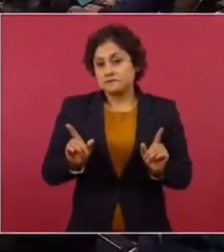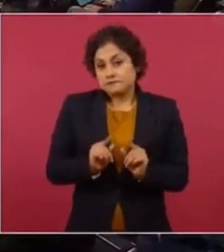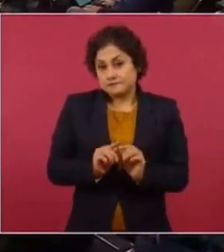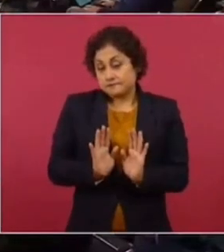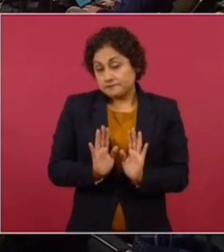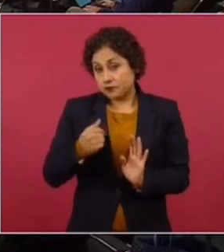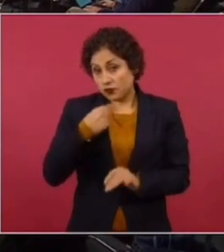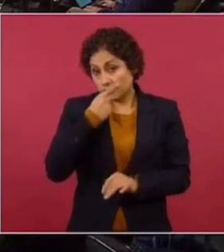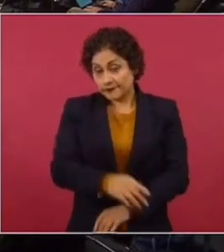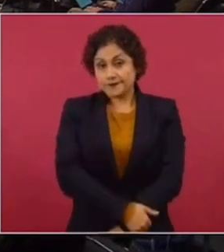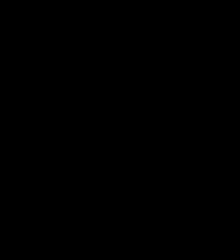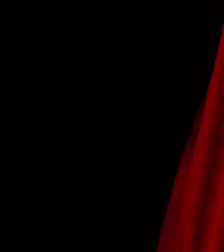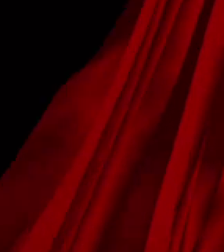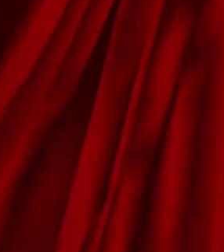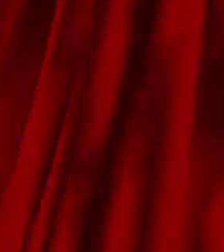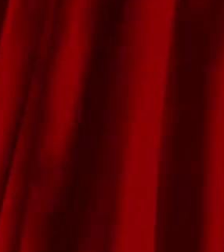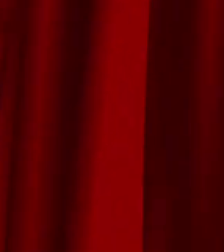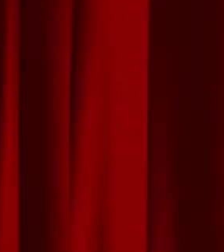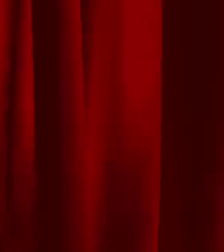dejamos.